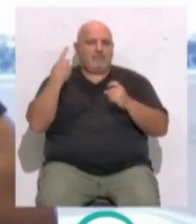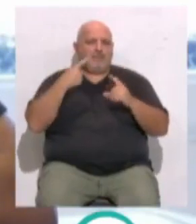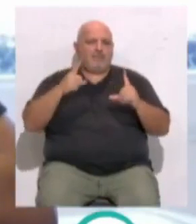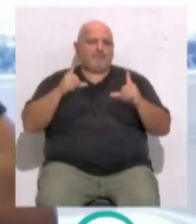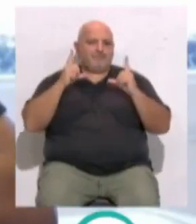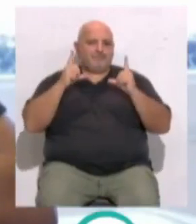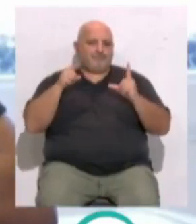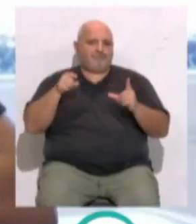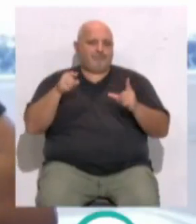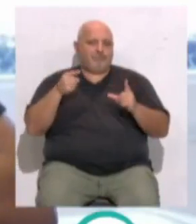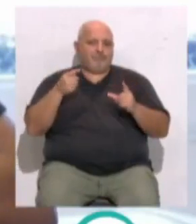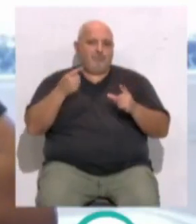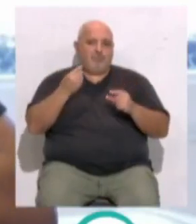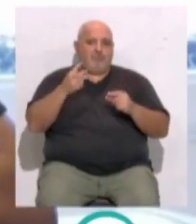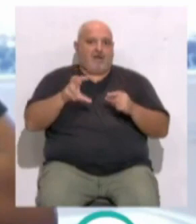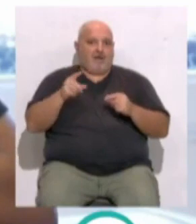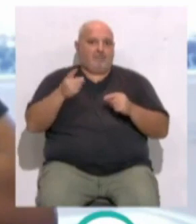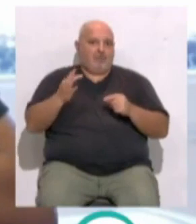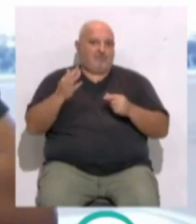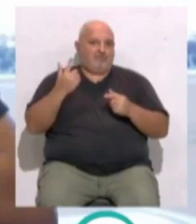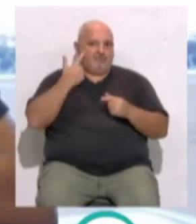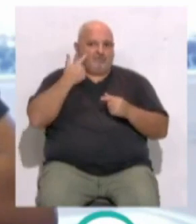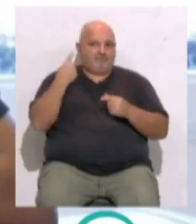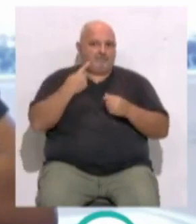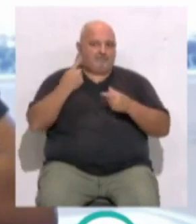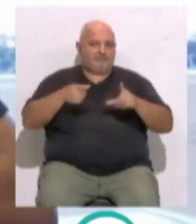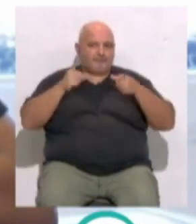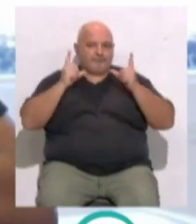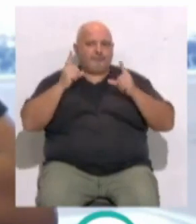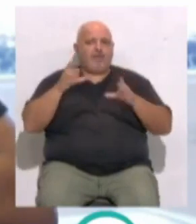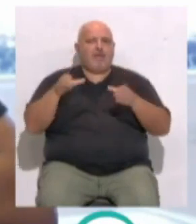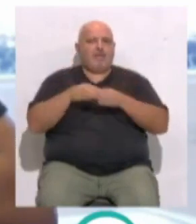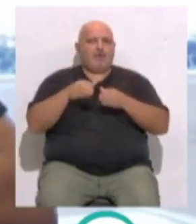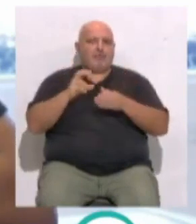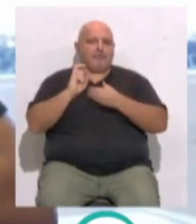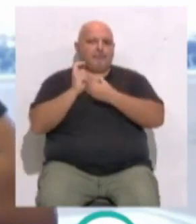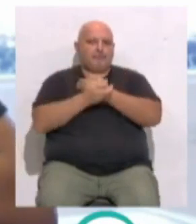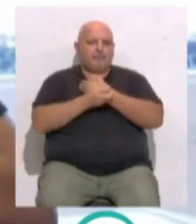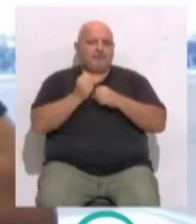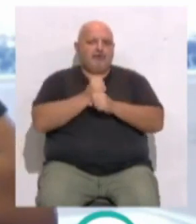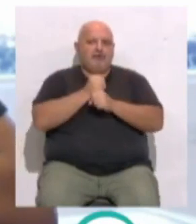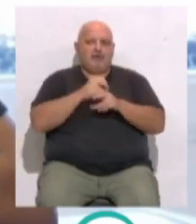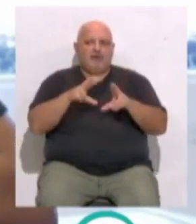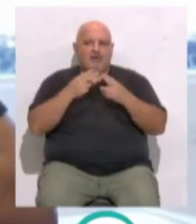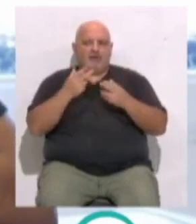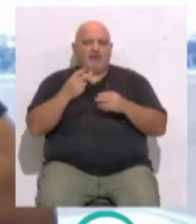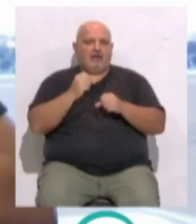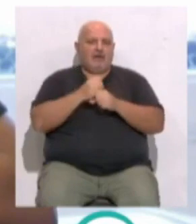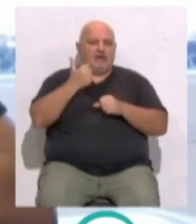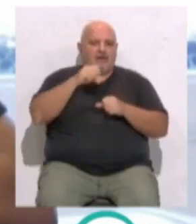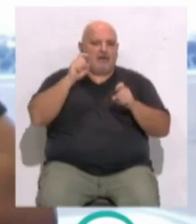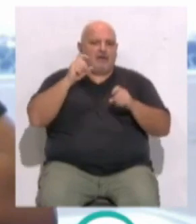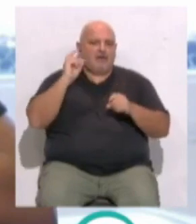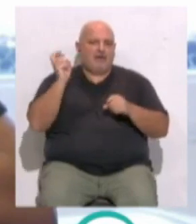protagonistas de su proceso educativo y lo hacemos con un equipo multidisciplinar, trabajadores sociales, trabajadoras sociales,